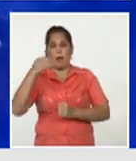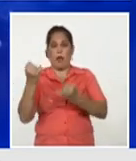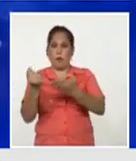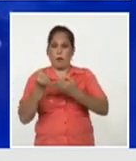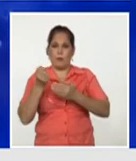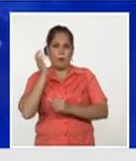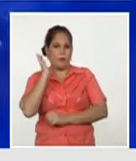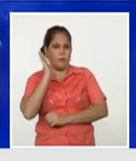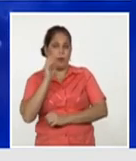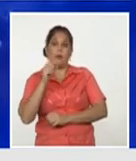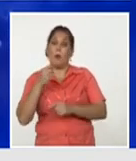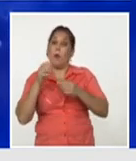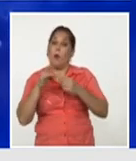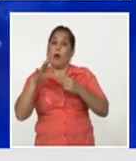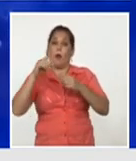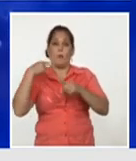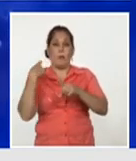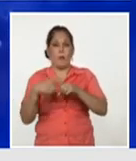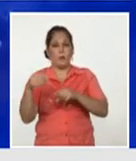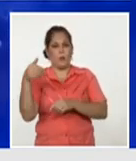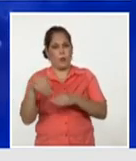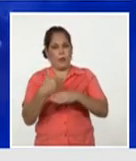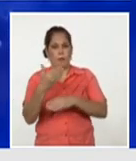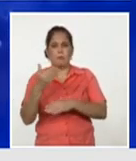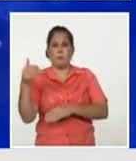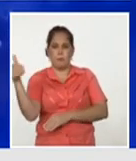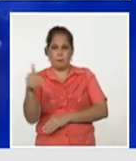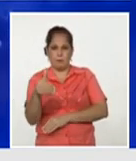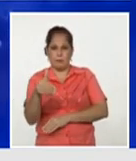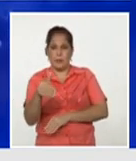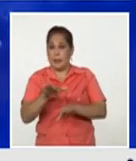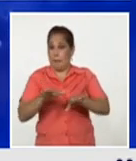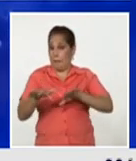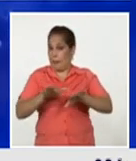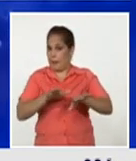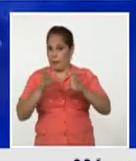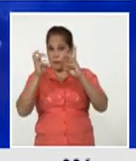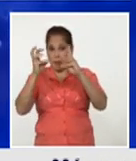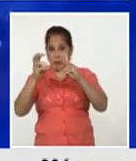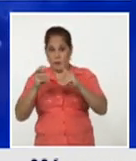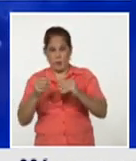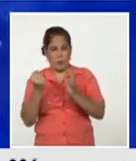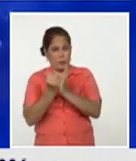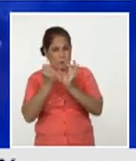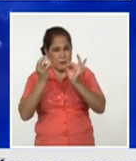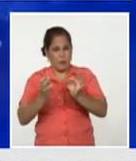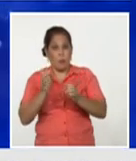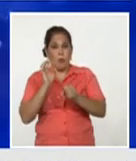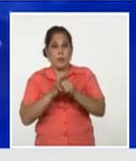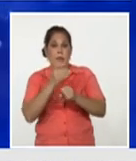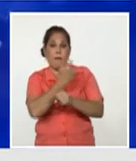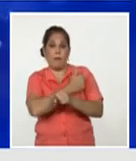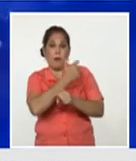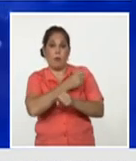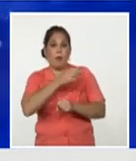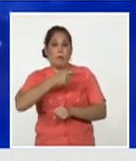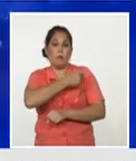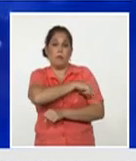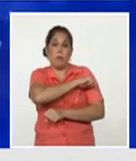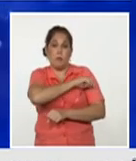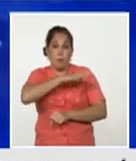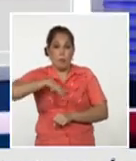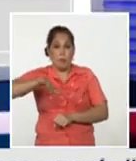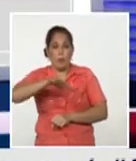ojalá la tengamos acá muchas veces sobre todo cuando ya estén listos los resultados de eficacia de Soberana 02 hoy